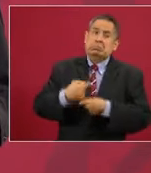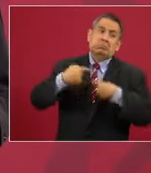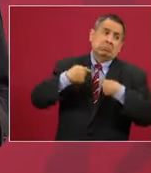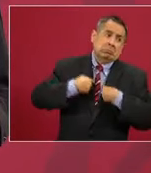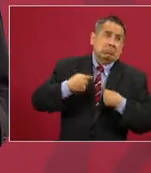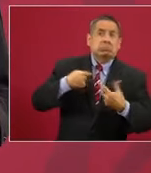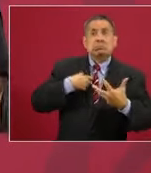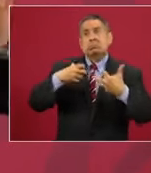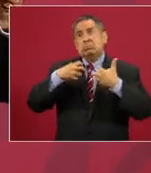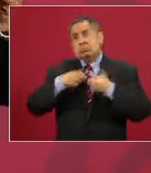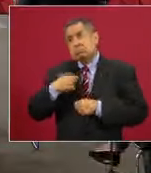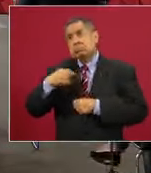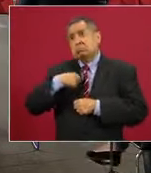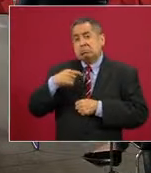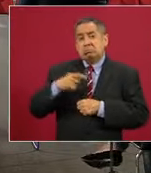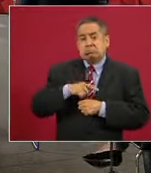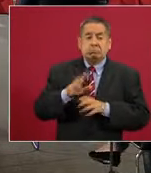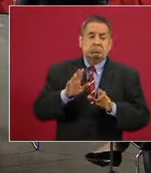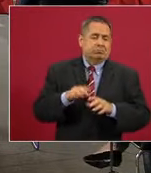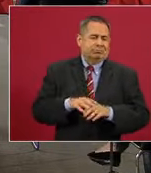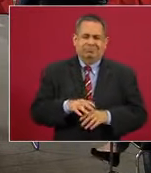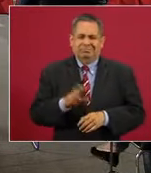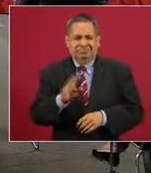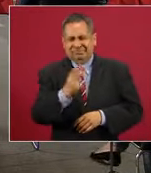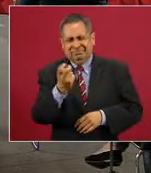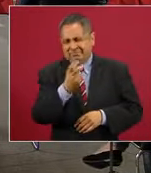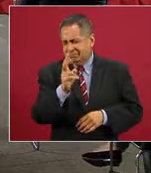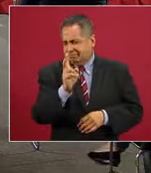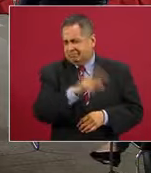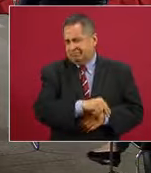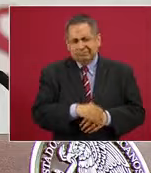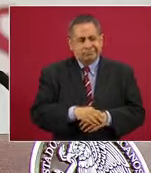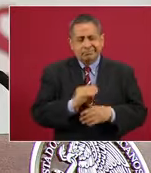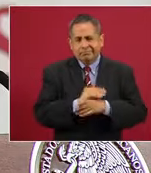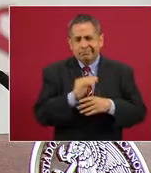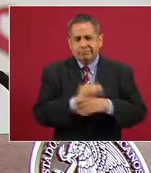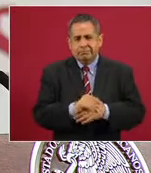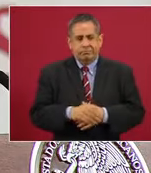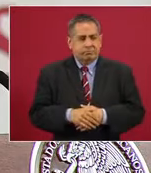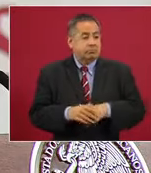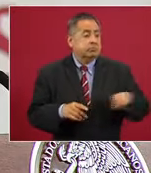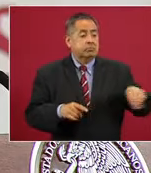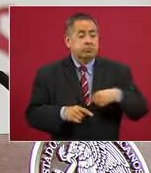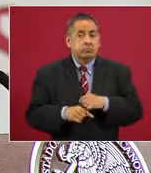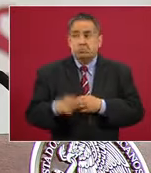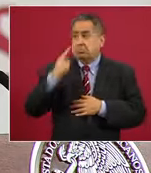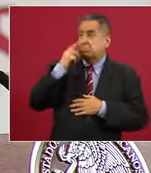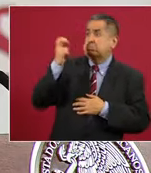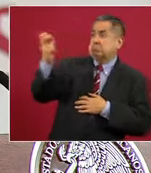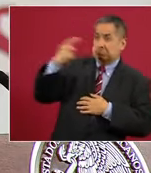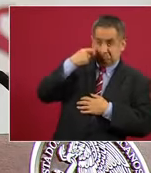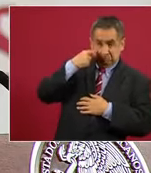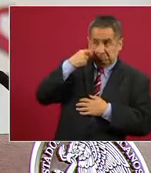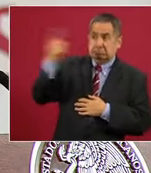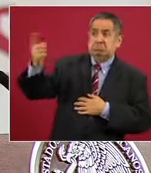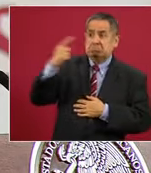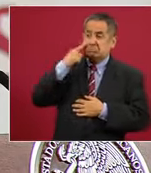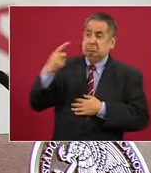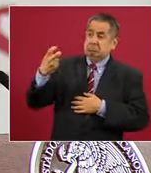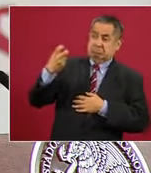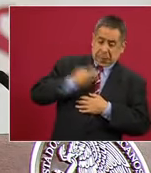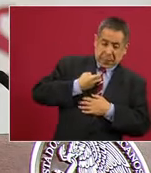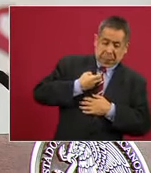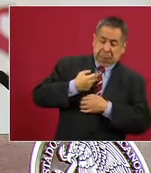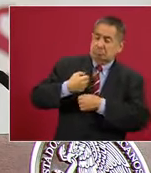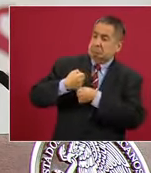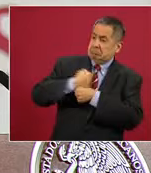y eso es lo que quieren, señalarnos como autoritarios.